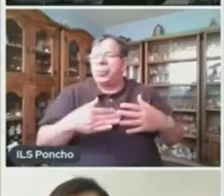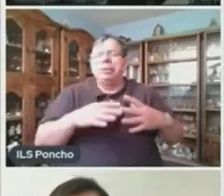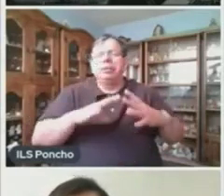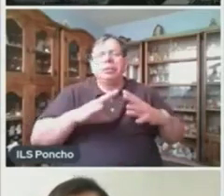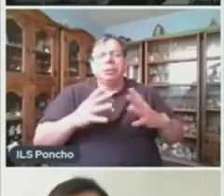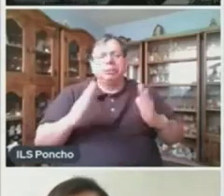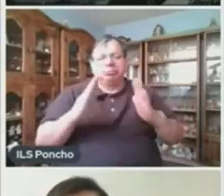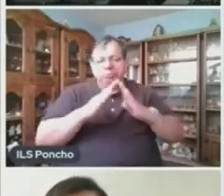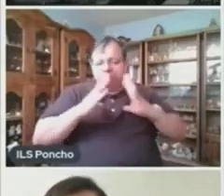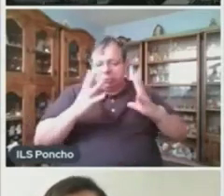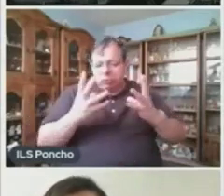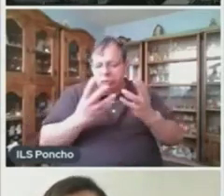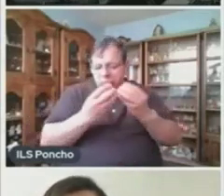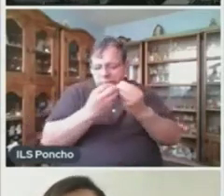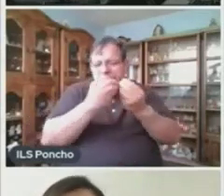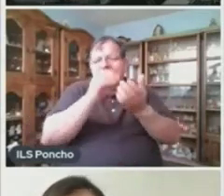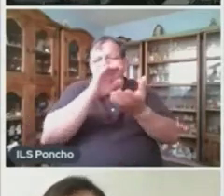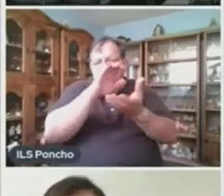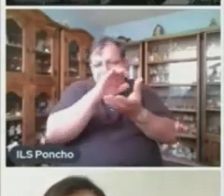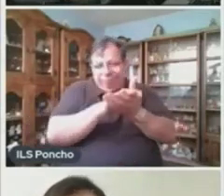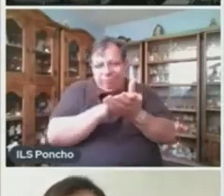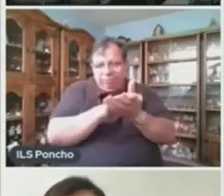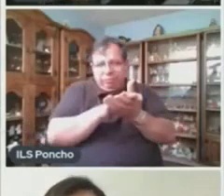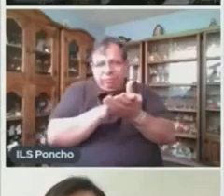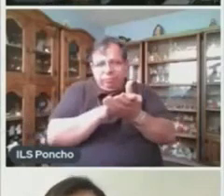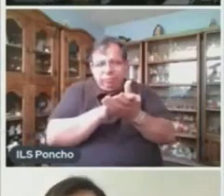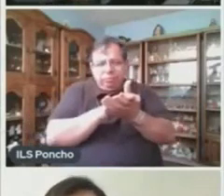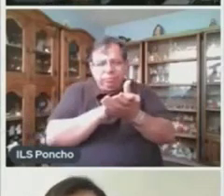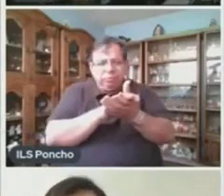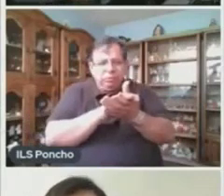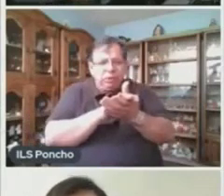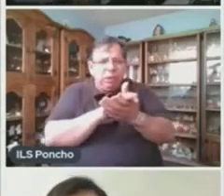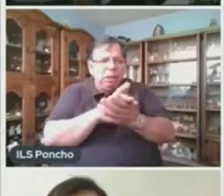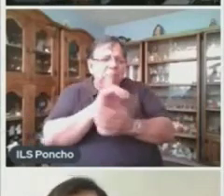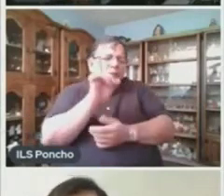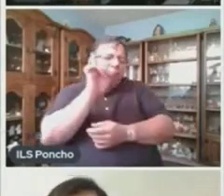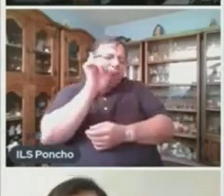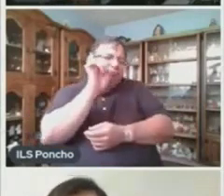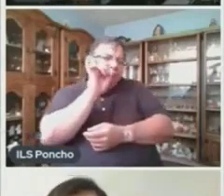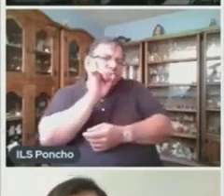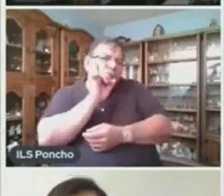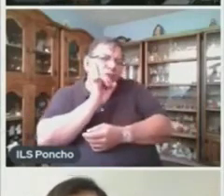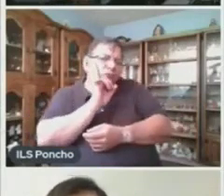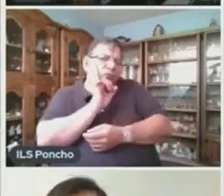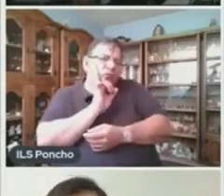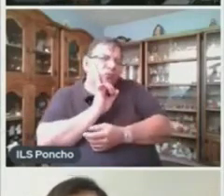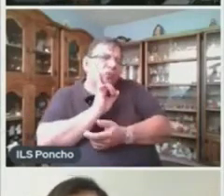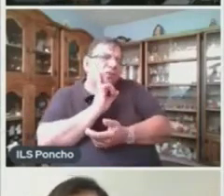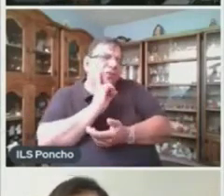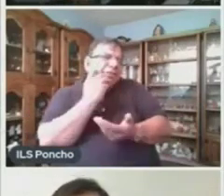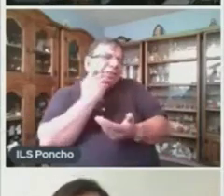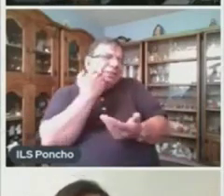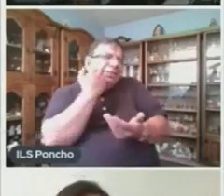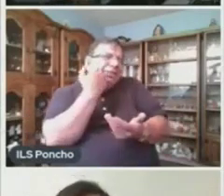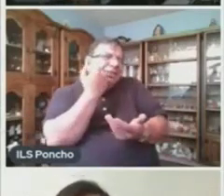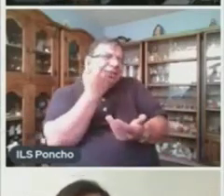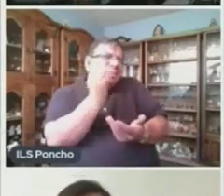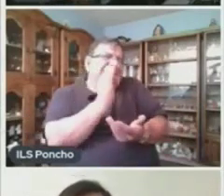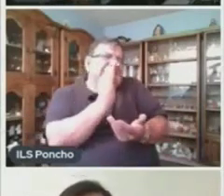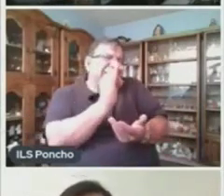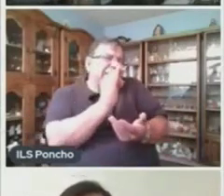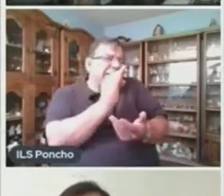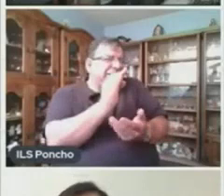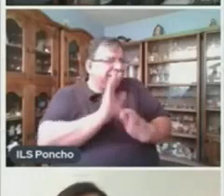Juntos Como esposos Ella Hubiera querido Que él No fuera Tan